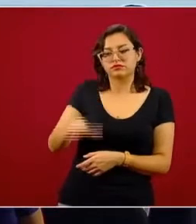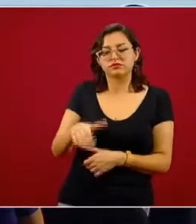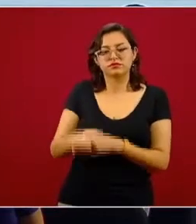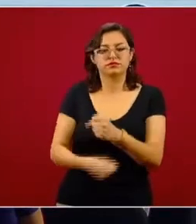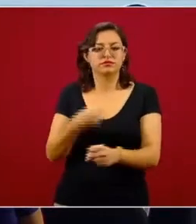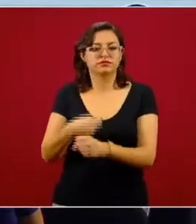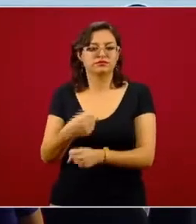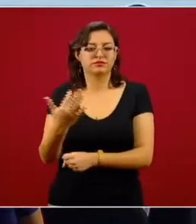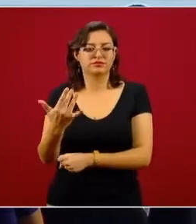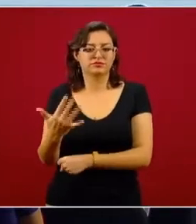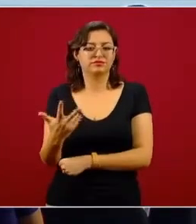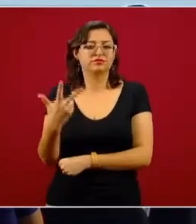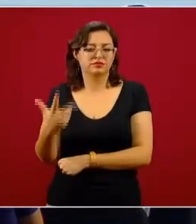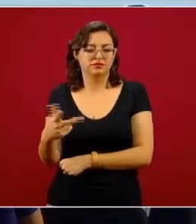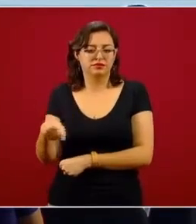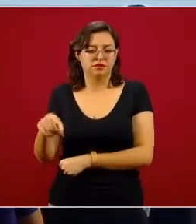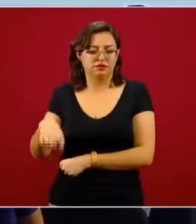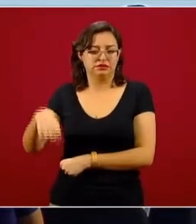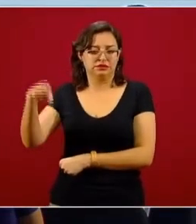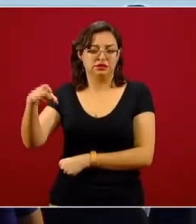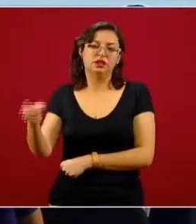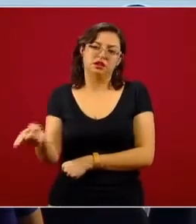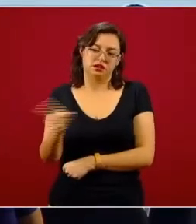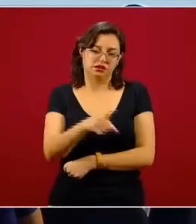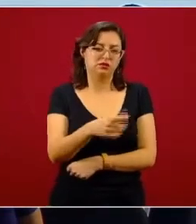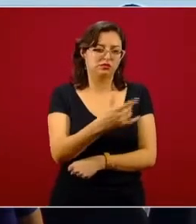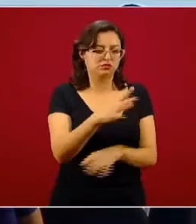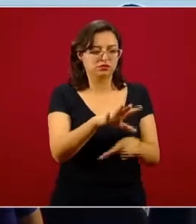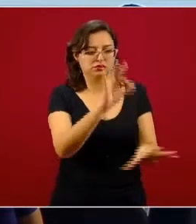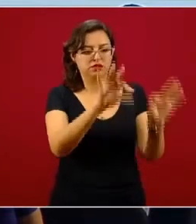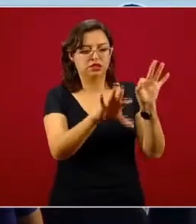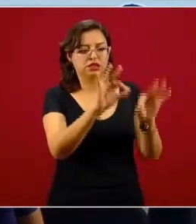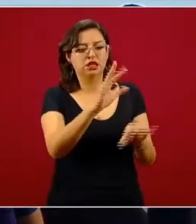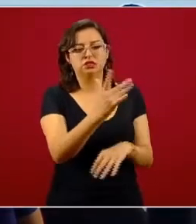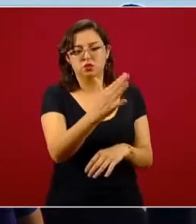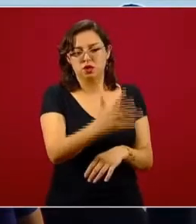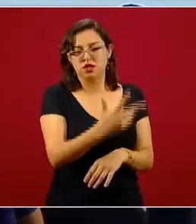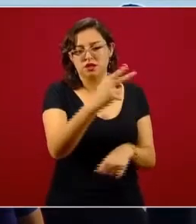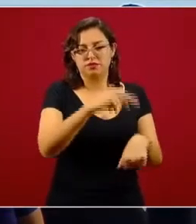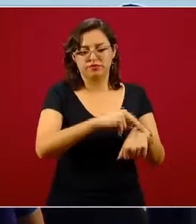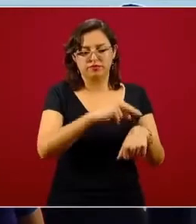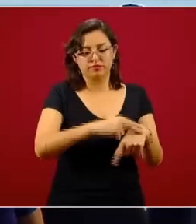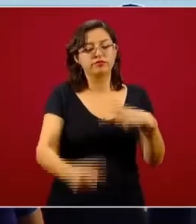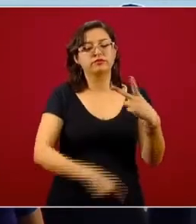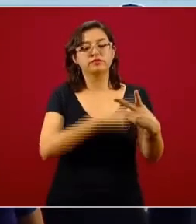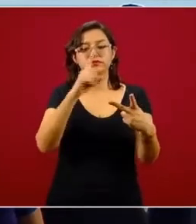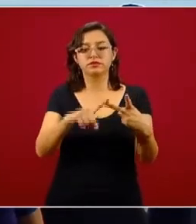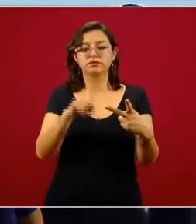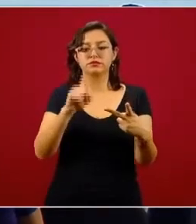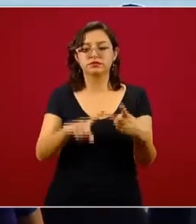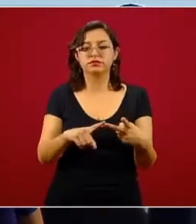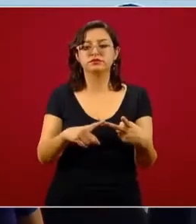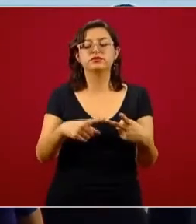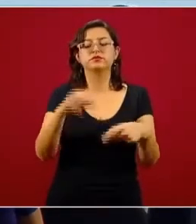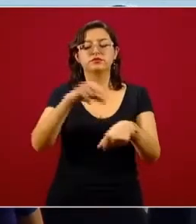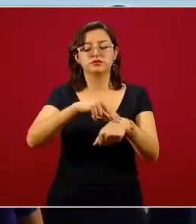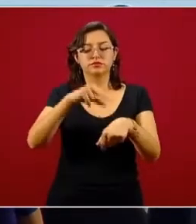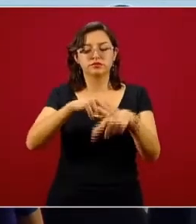Hidalgo. El segundo grado, el grado Cruz, se entregaría a 500 médicos y enfermeras, pero en este caso